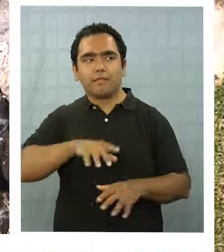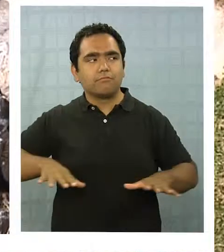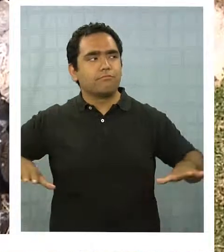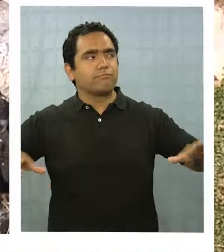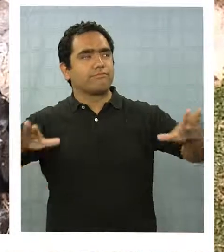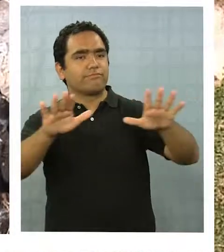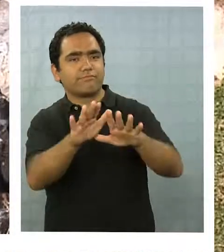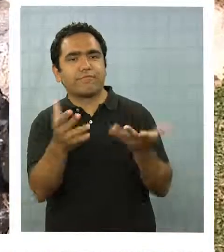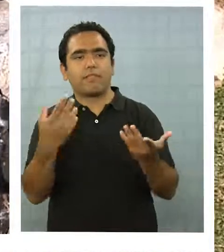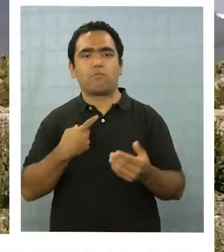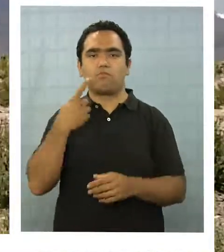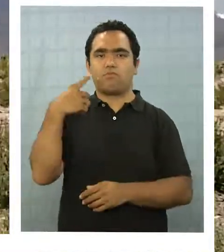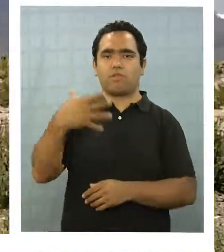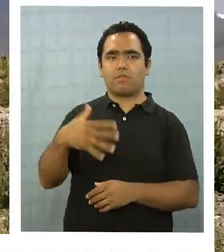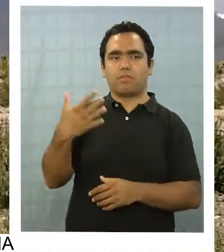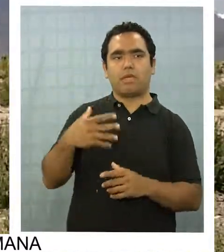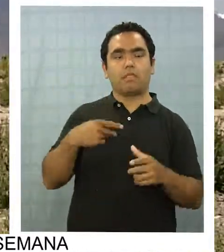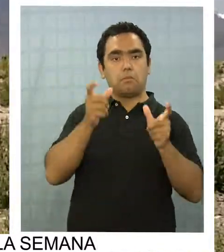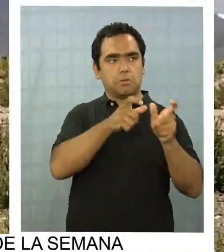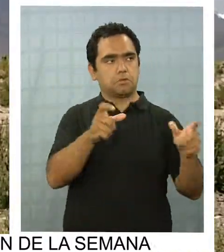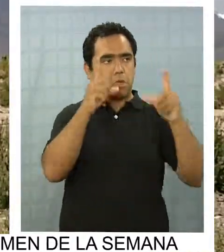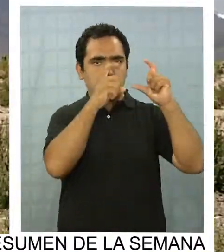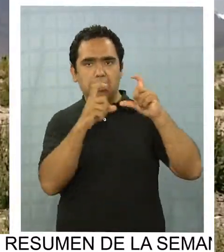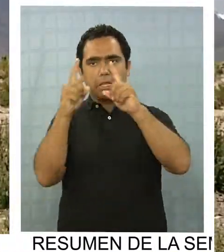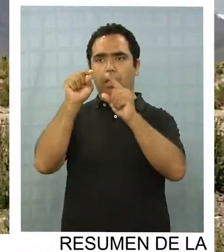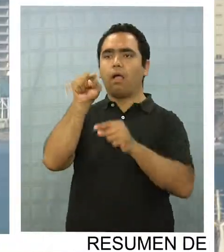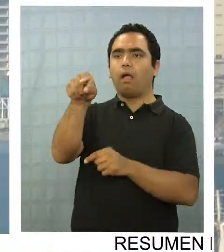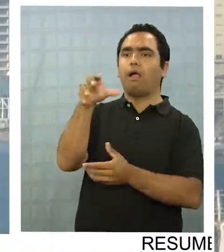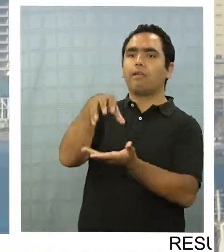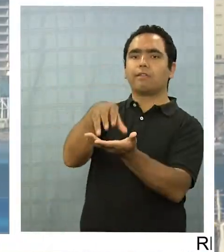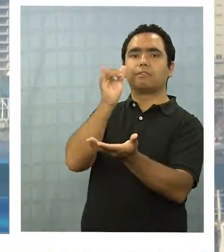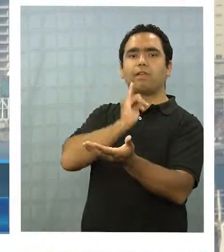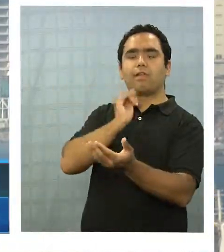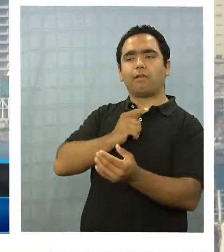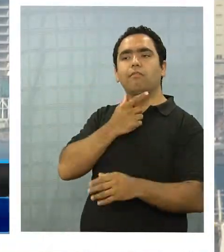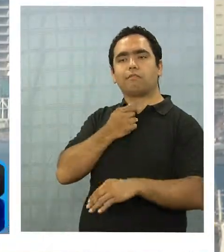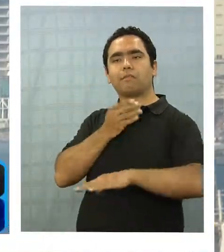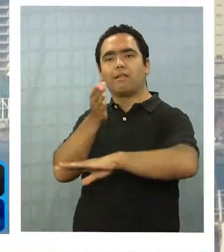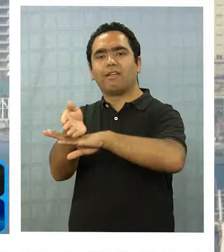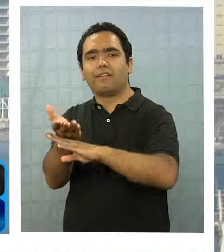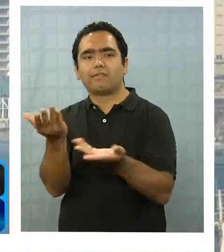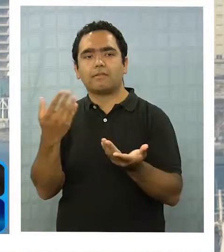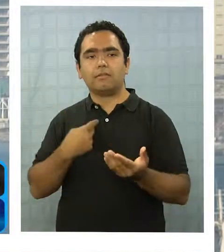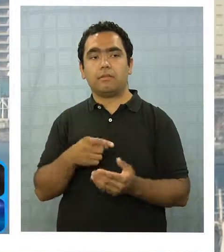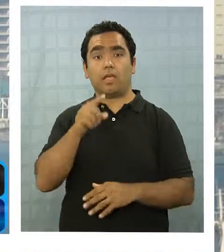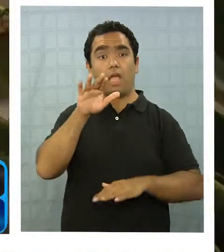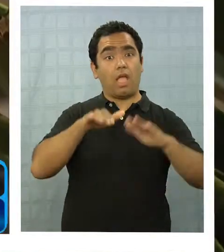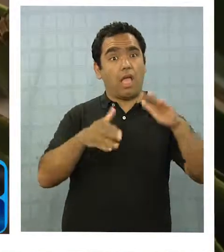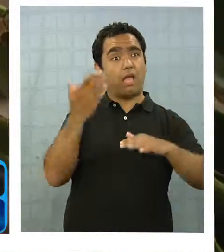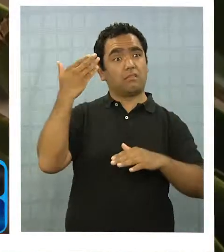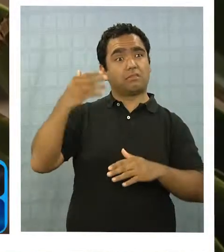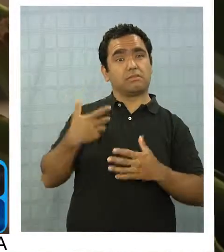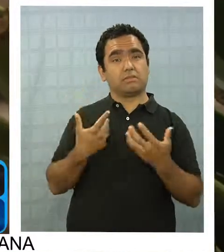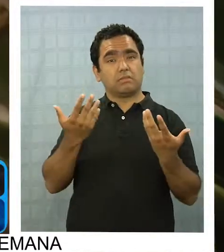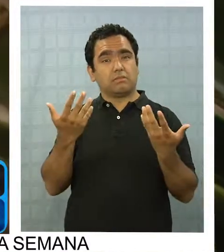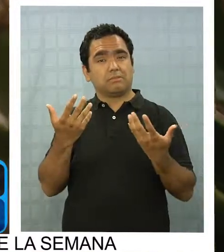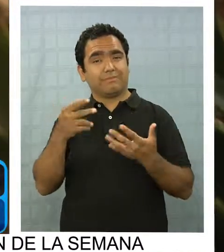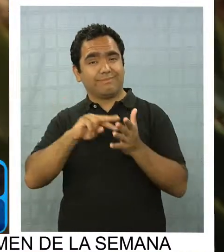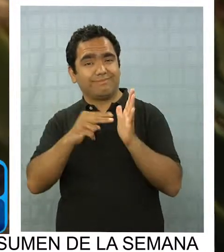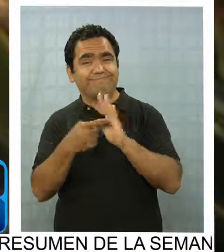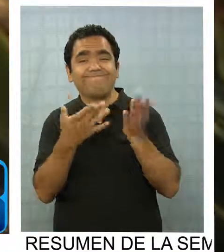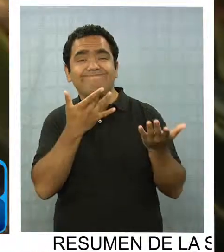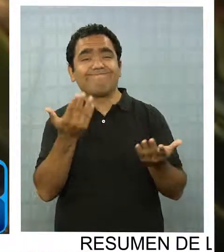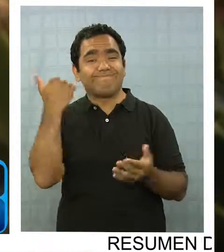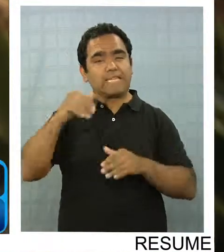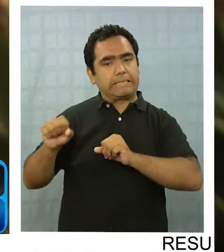principales destinos turísticos del país. Aunque esta industria se vio seriamente afectada luego de los terremotos